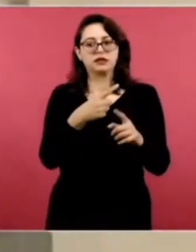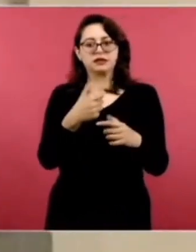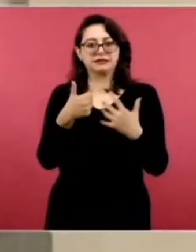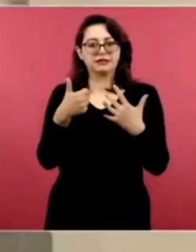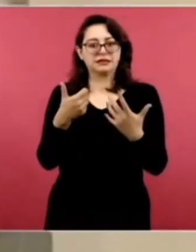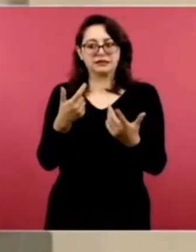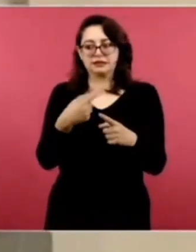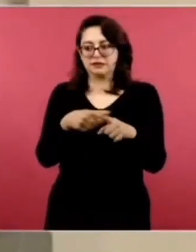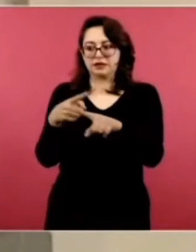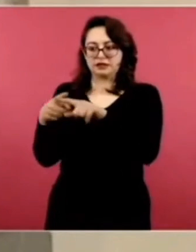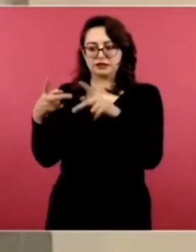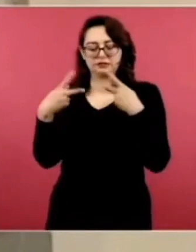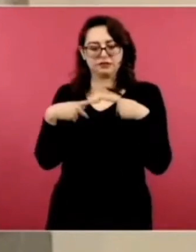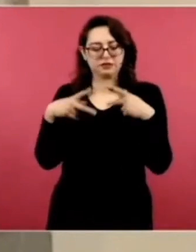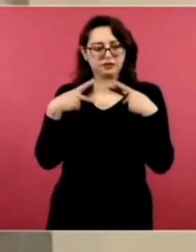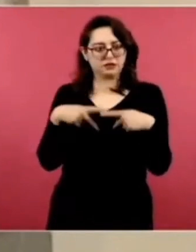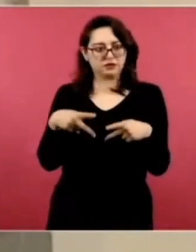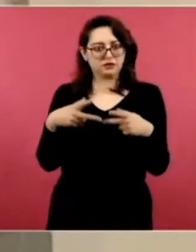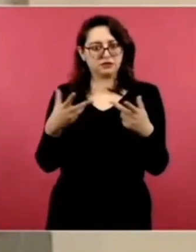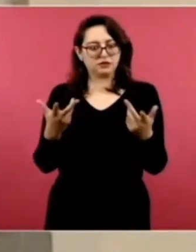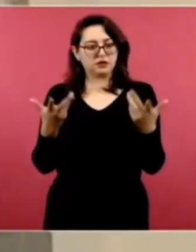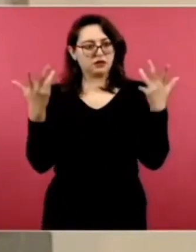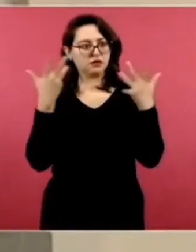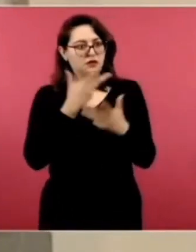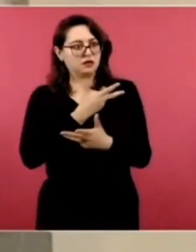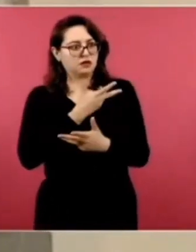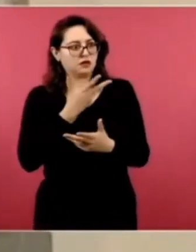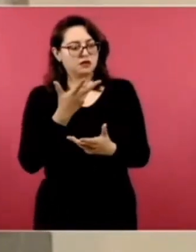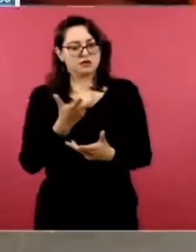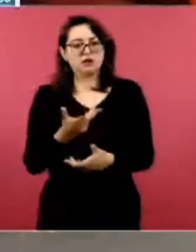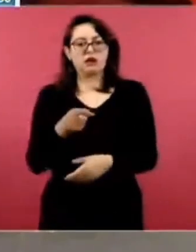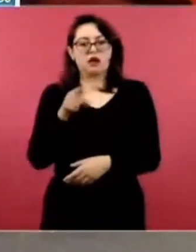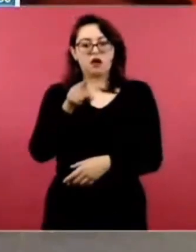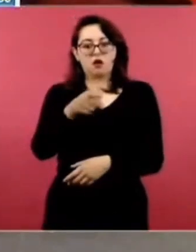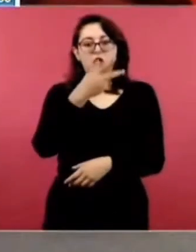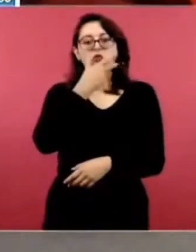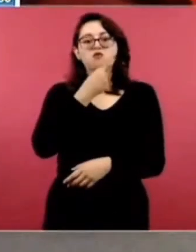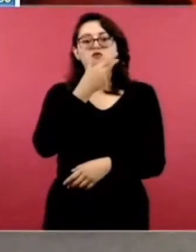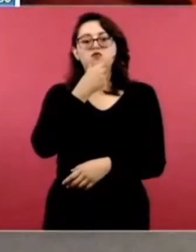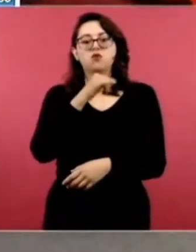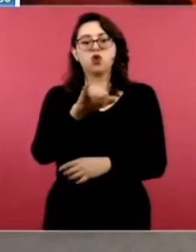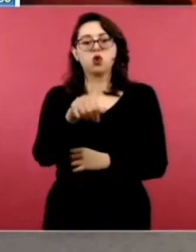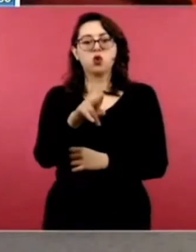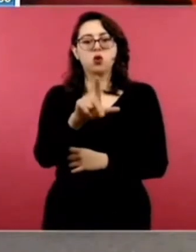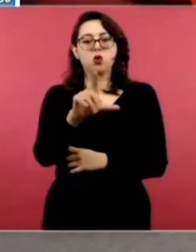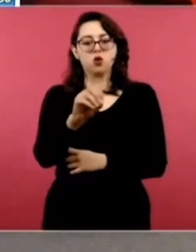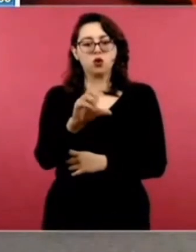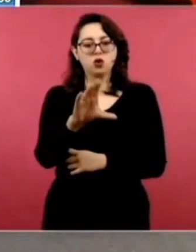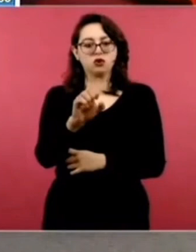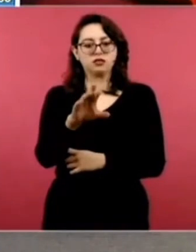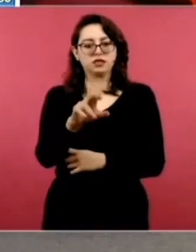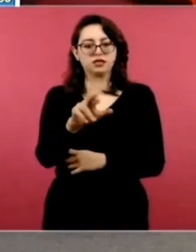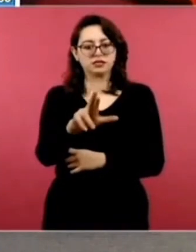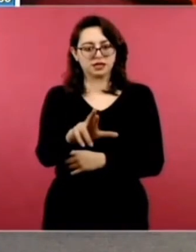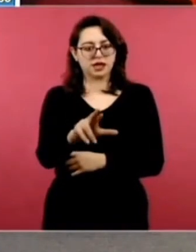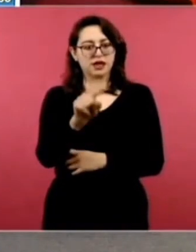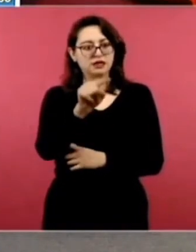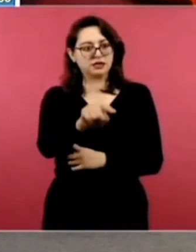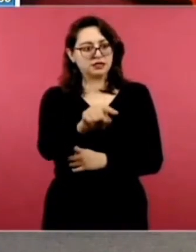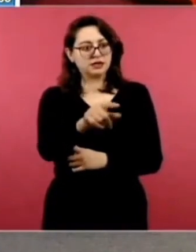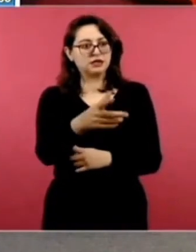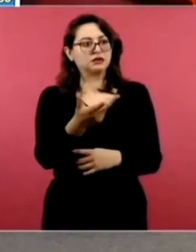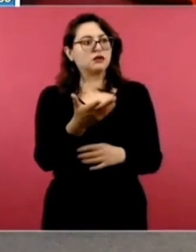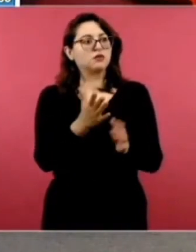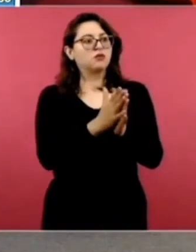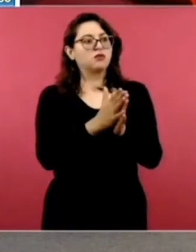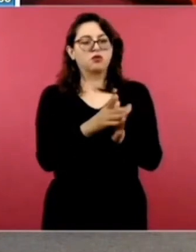y en ese lugar el gerente solicitó a Julio César, uno de los detenidos por el crimen, que los